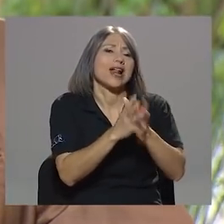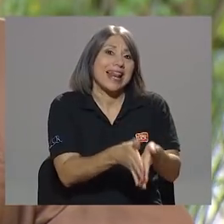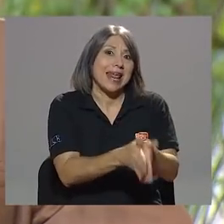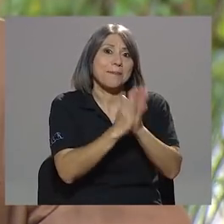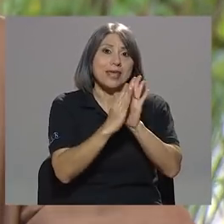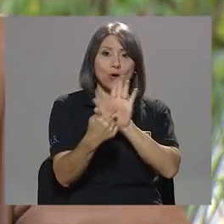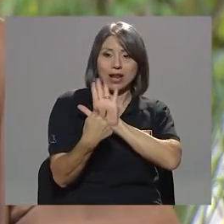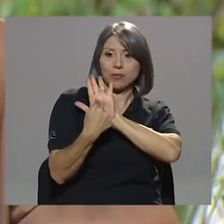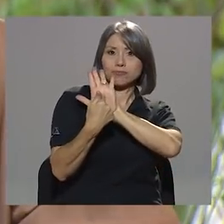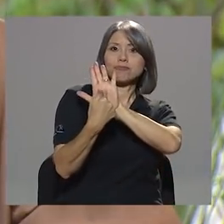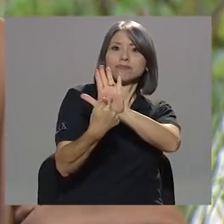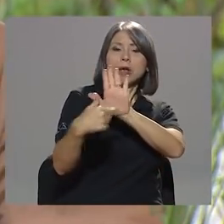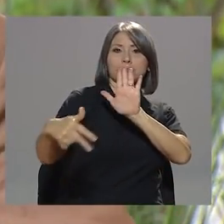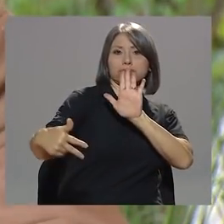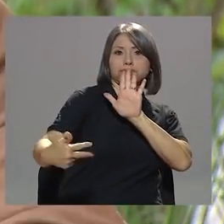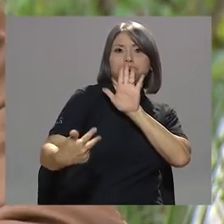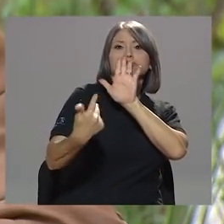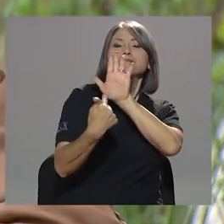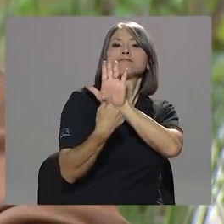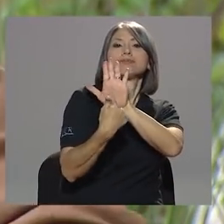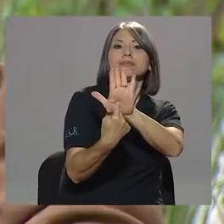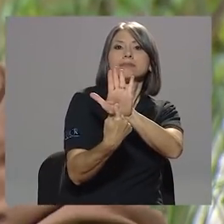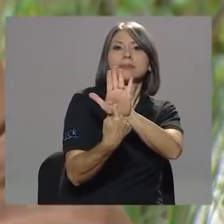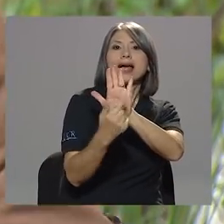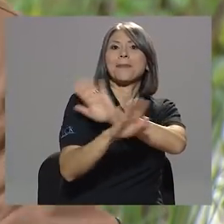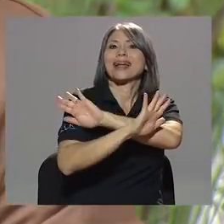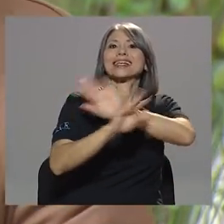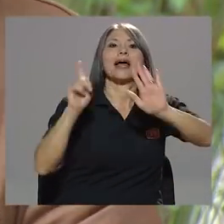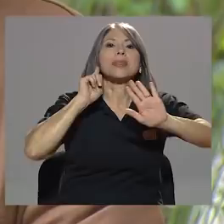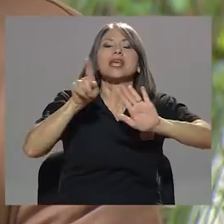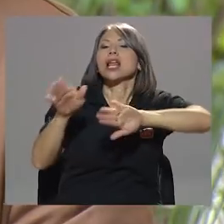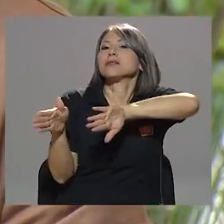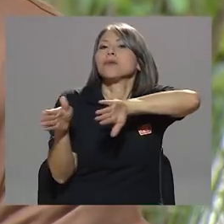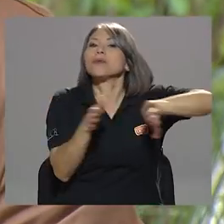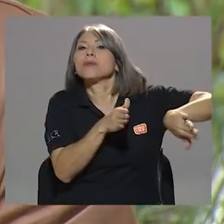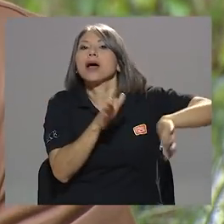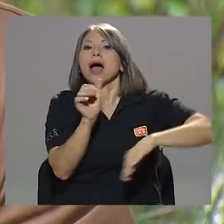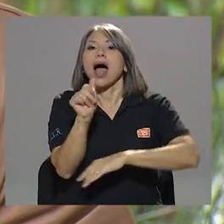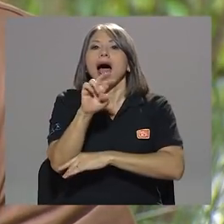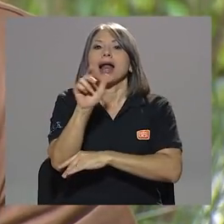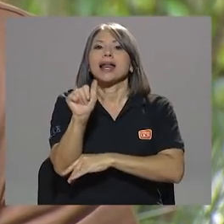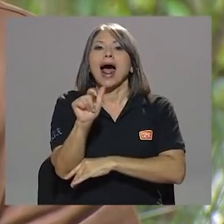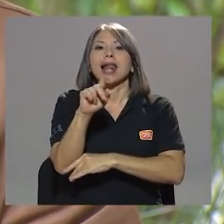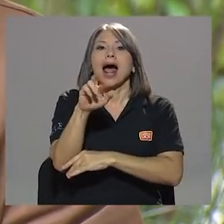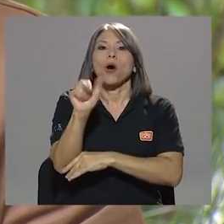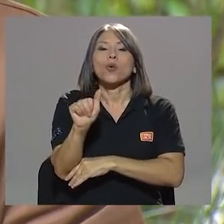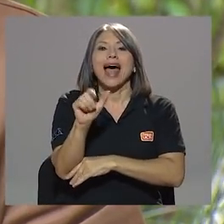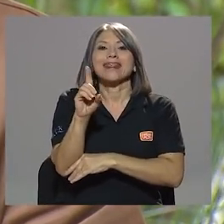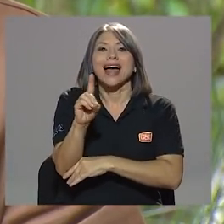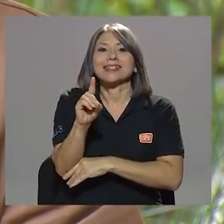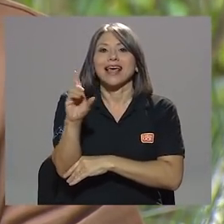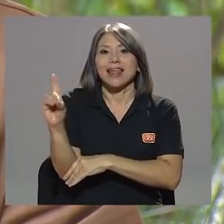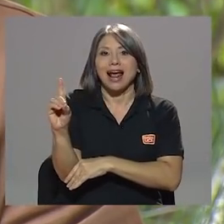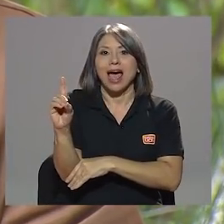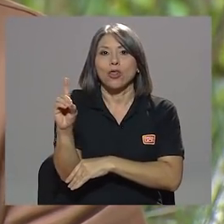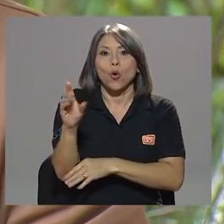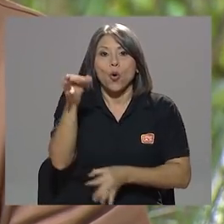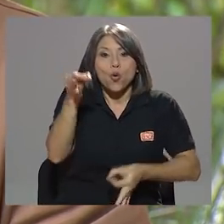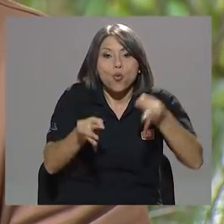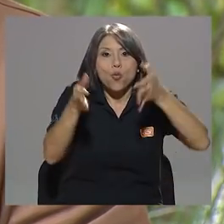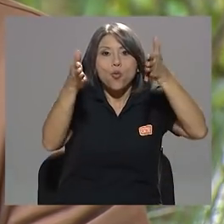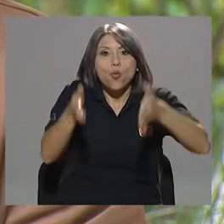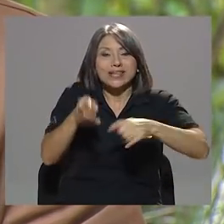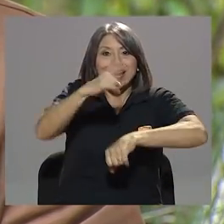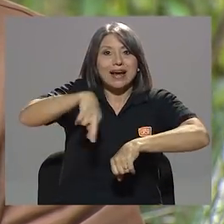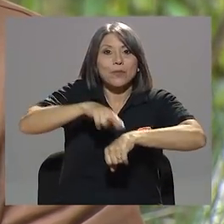ponga en pantalla, para que no nos dejemos más de mentiras. Ana Laura Darcia Delgado, jueza de la República,